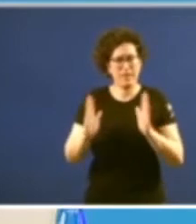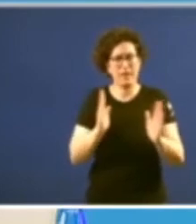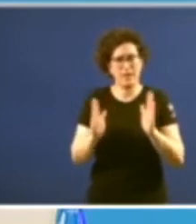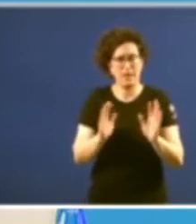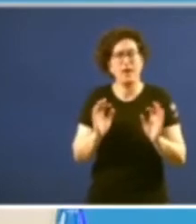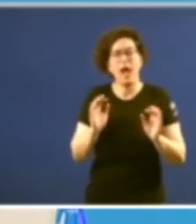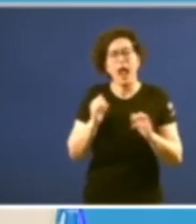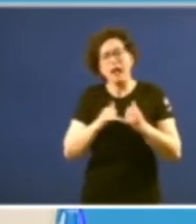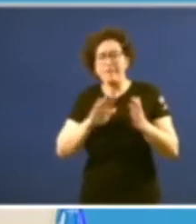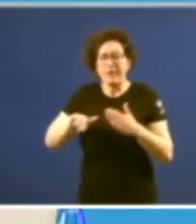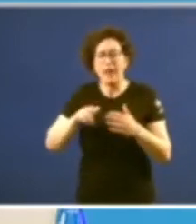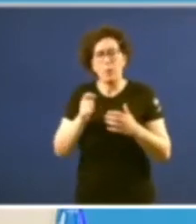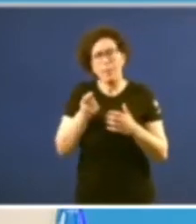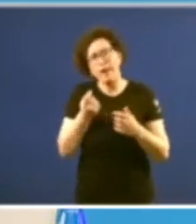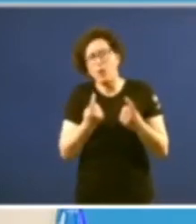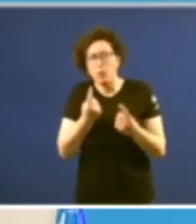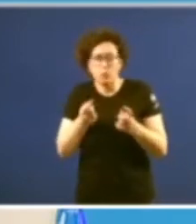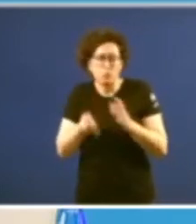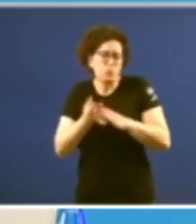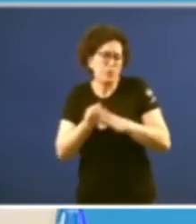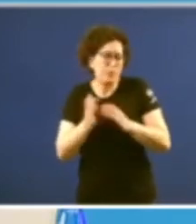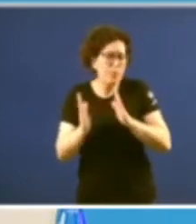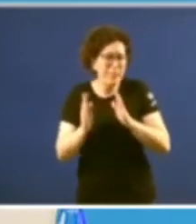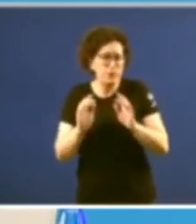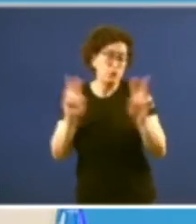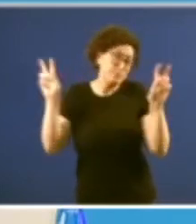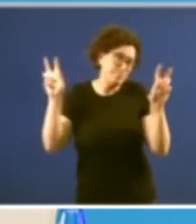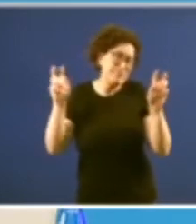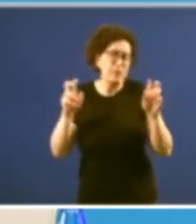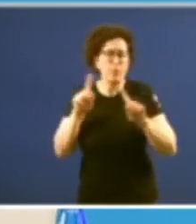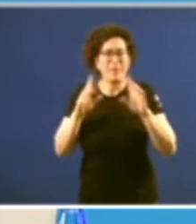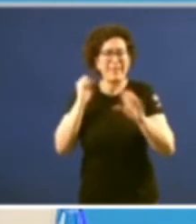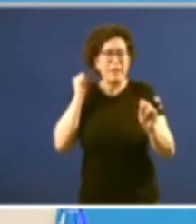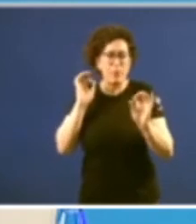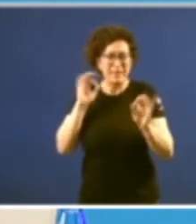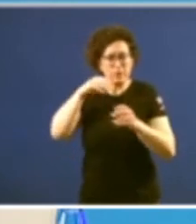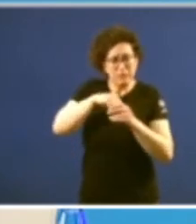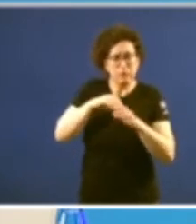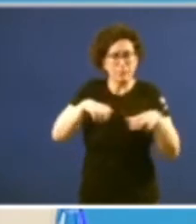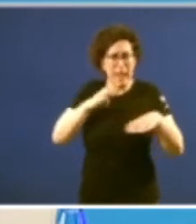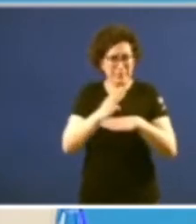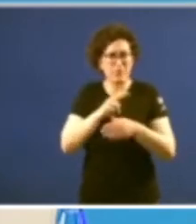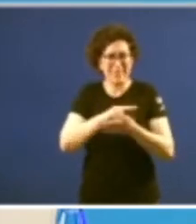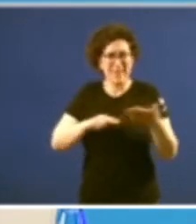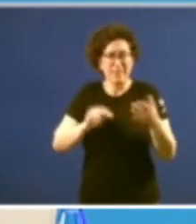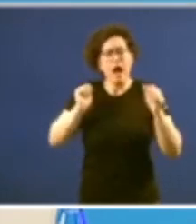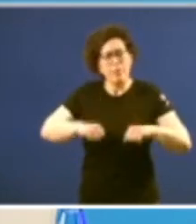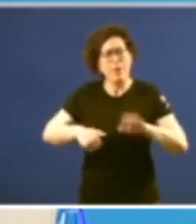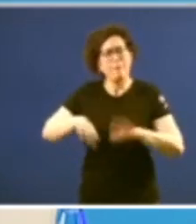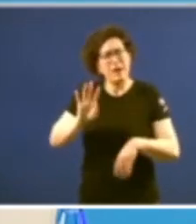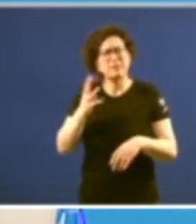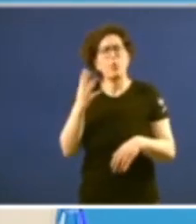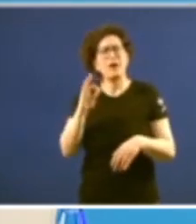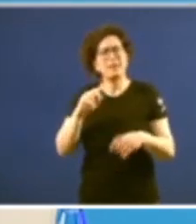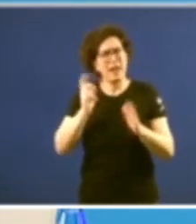pues algunos incidentes entre comillas diplomáticos en el parlamento de Galicia se aprueban más de 40